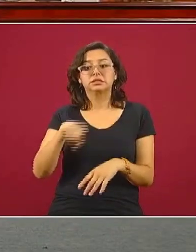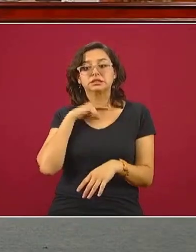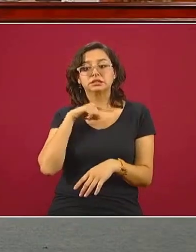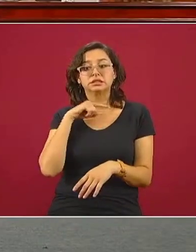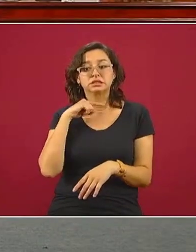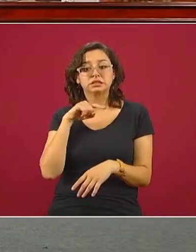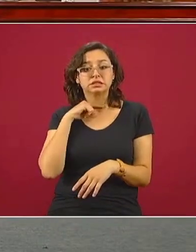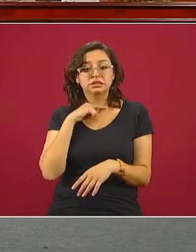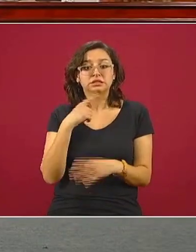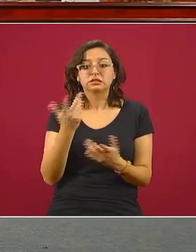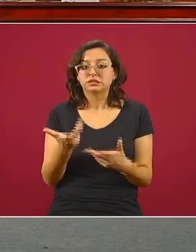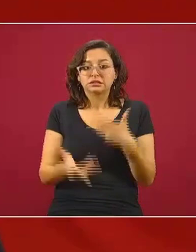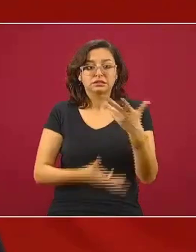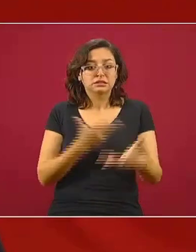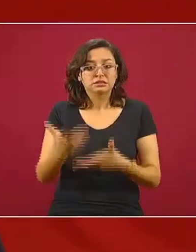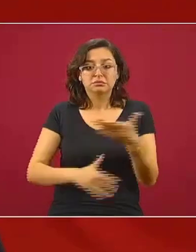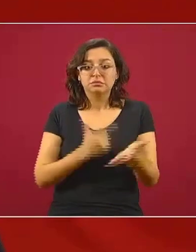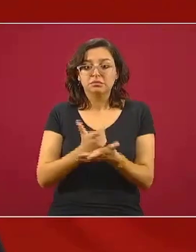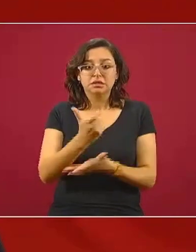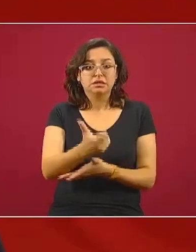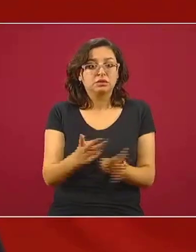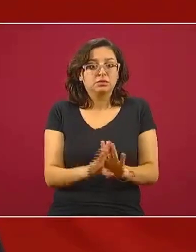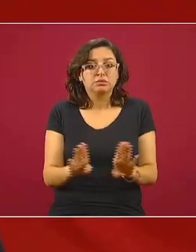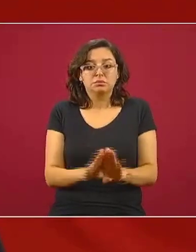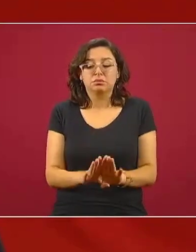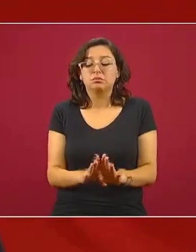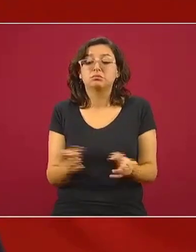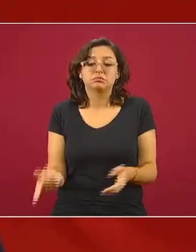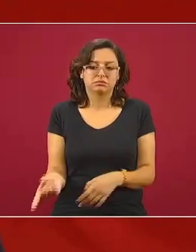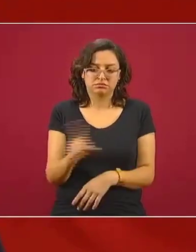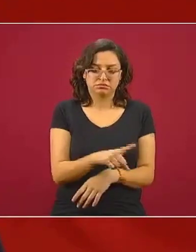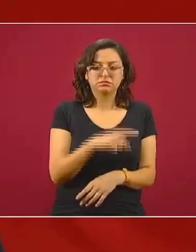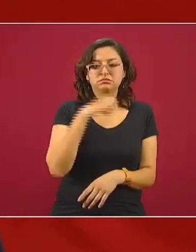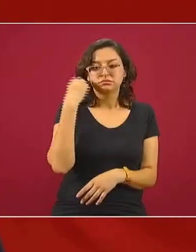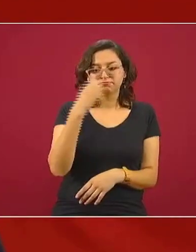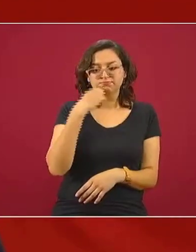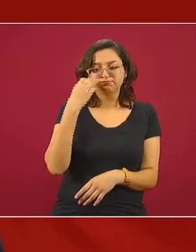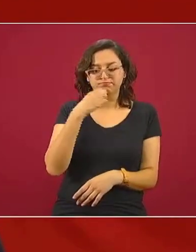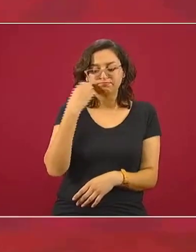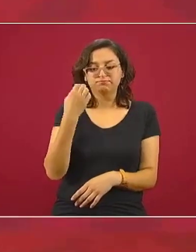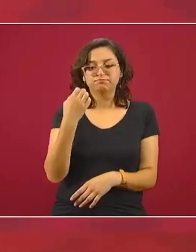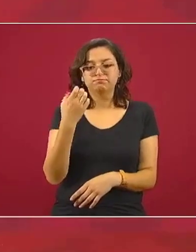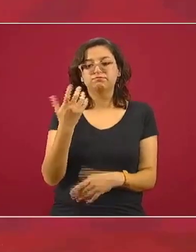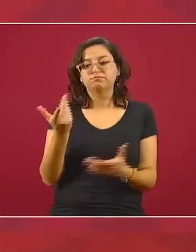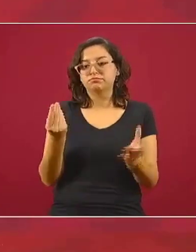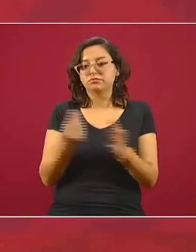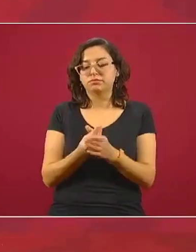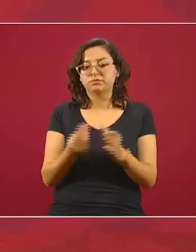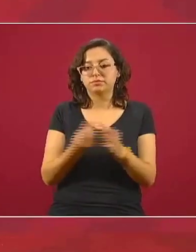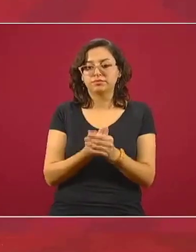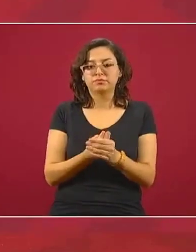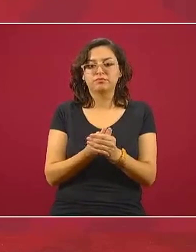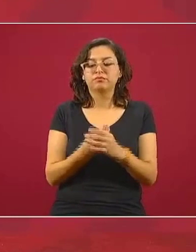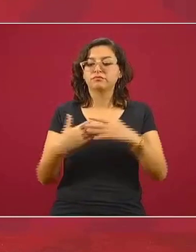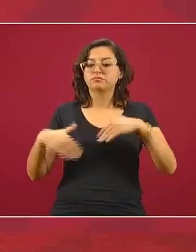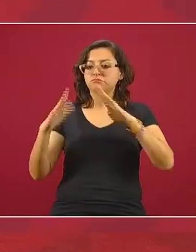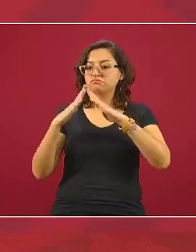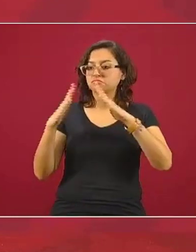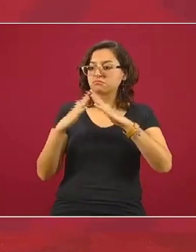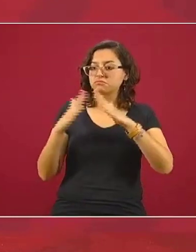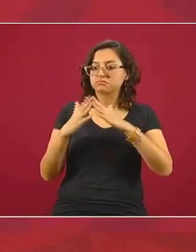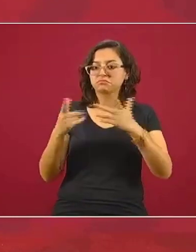serios para poder pagar y por otro lado de la escuela que por ejemplo las clases a distancia